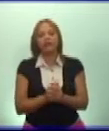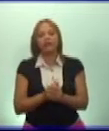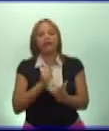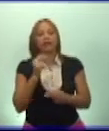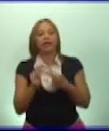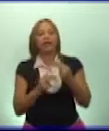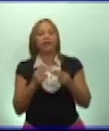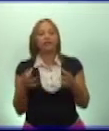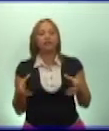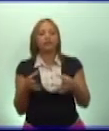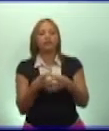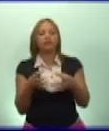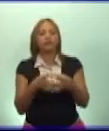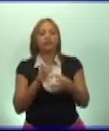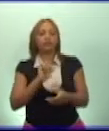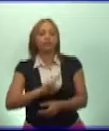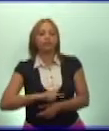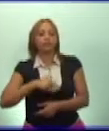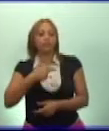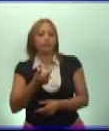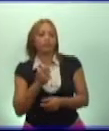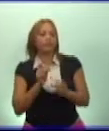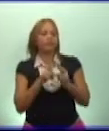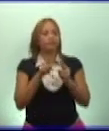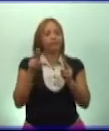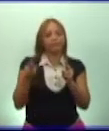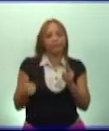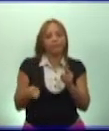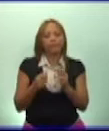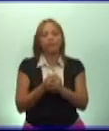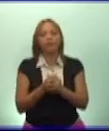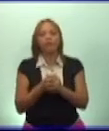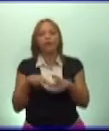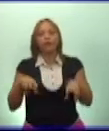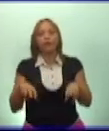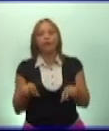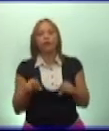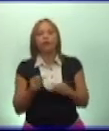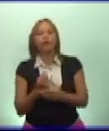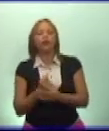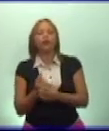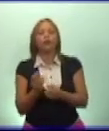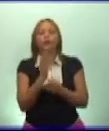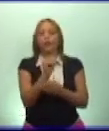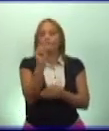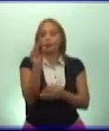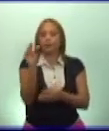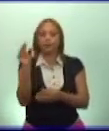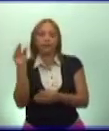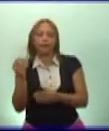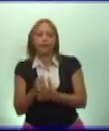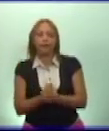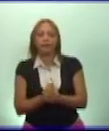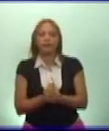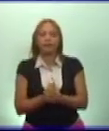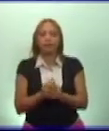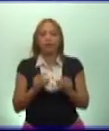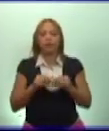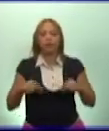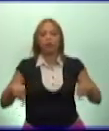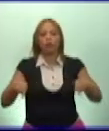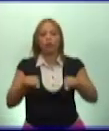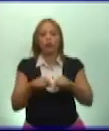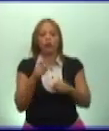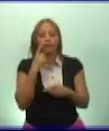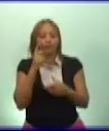culturales de teatro, se abrieron nuevas bibliotecas, salas de lectura, galerías de